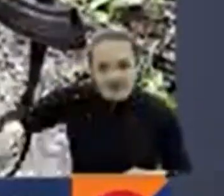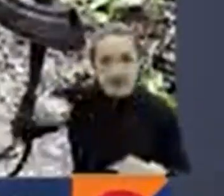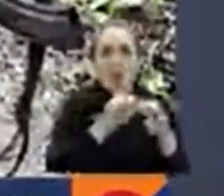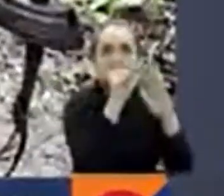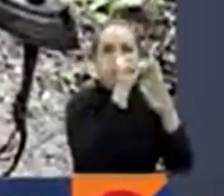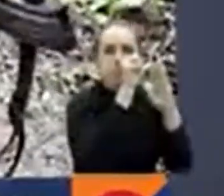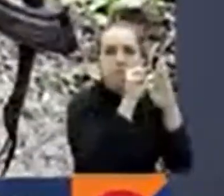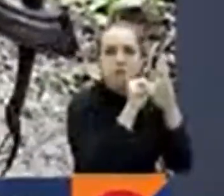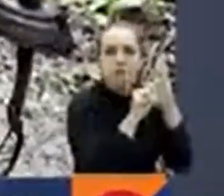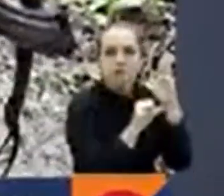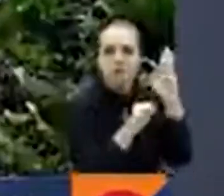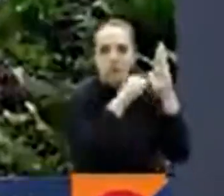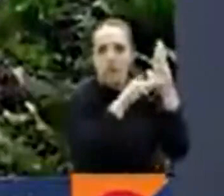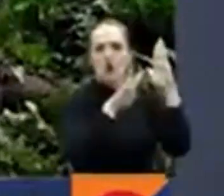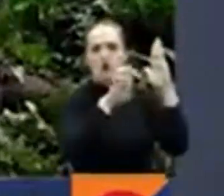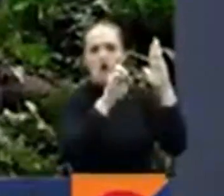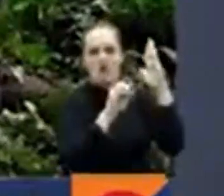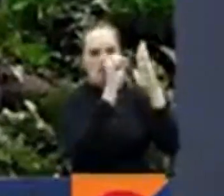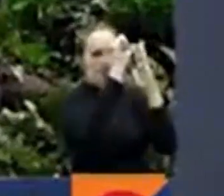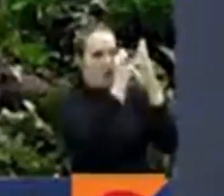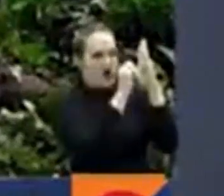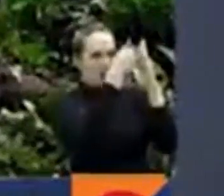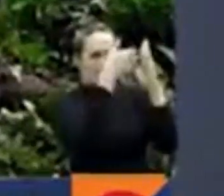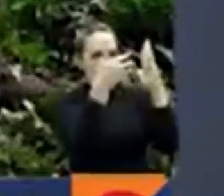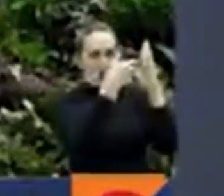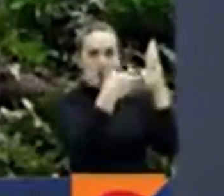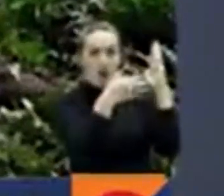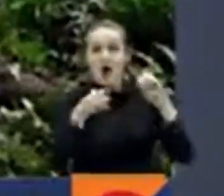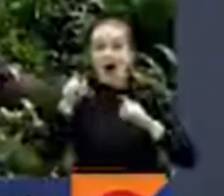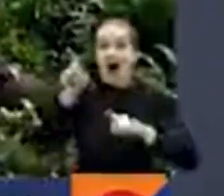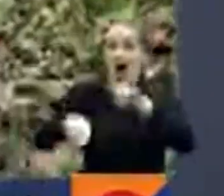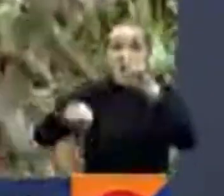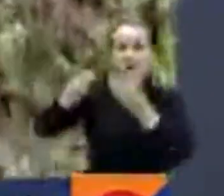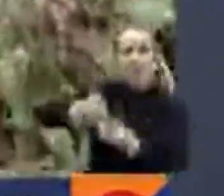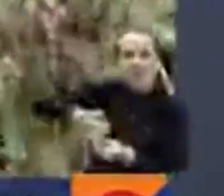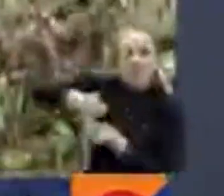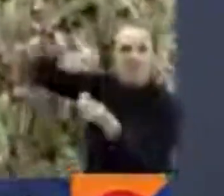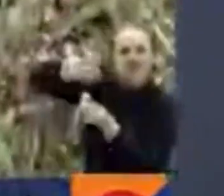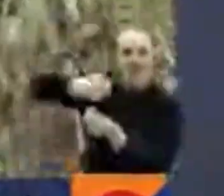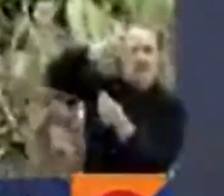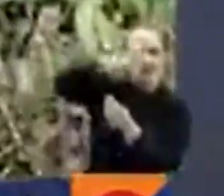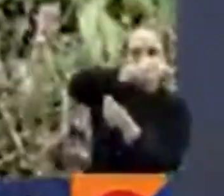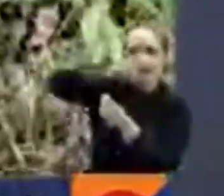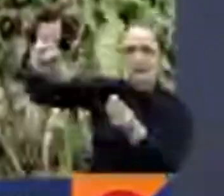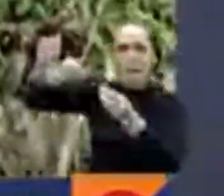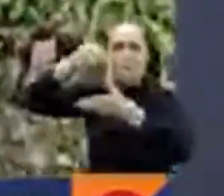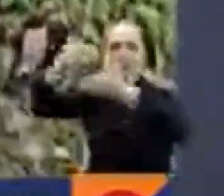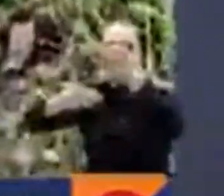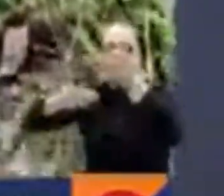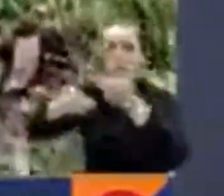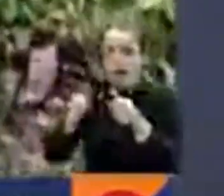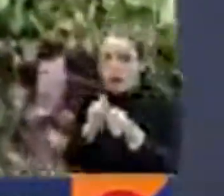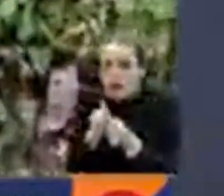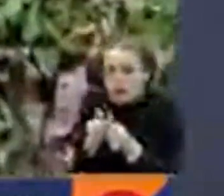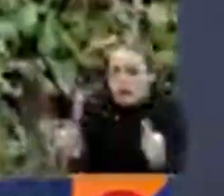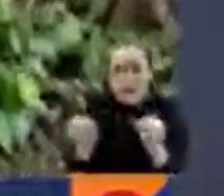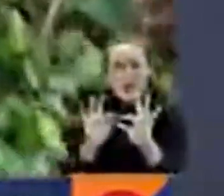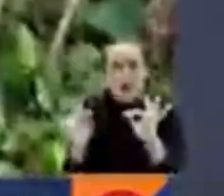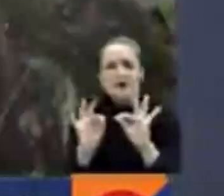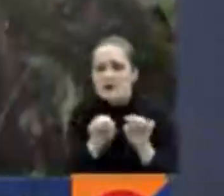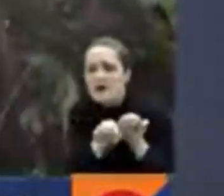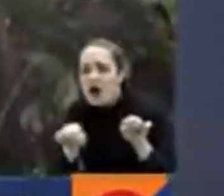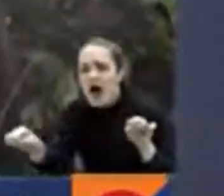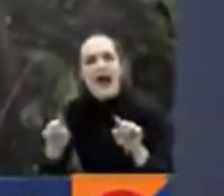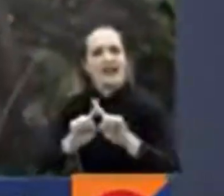que habría un trato diferencial entre los altos mandos y los rasos de las diferentes estructuras criminales. Este borrador también